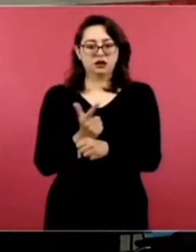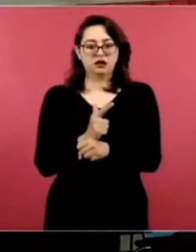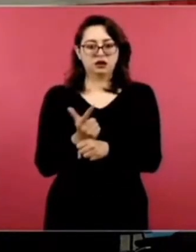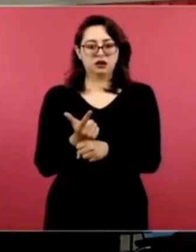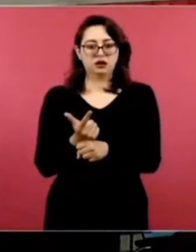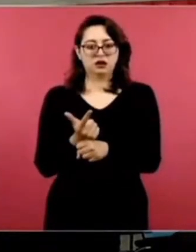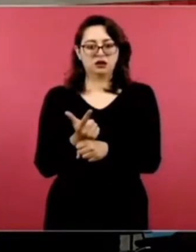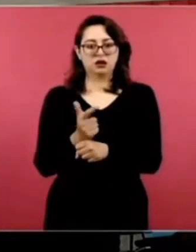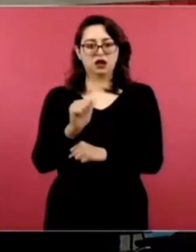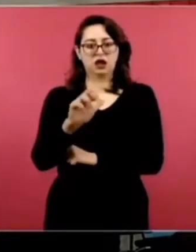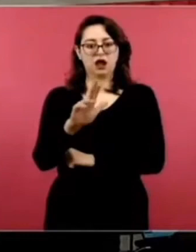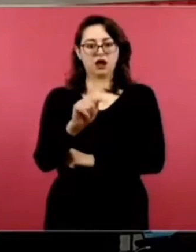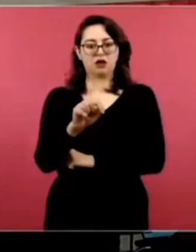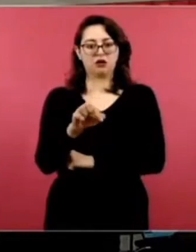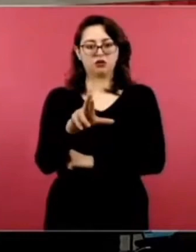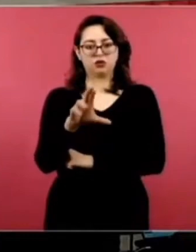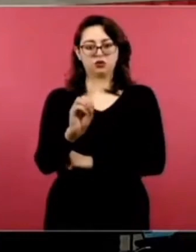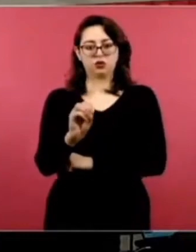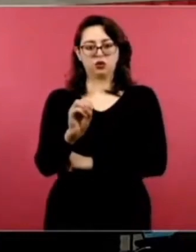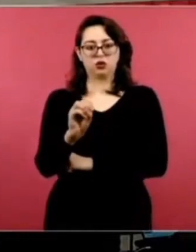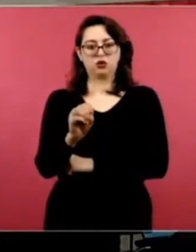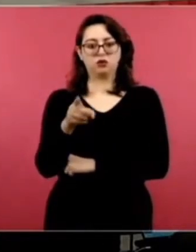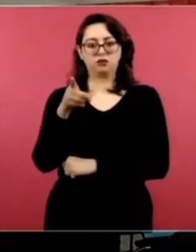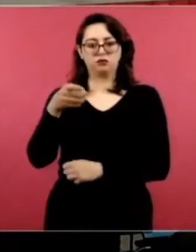Arturo Medina, fiscal federal de la... Gracias.